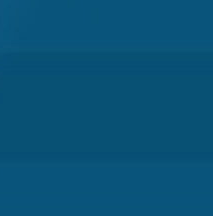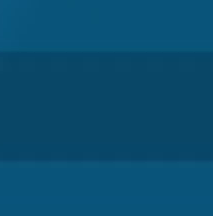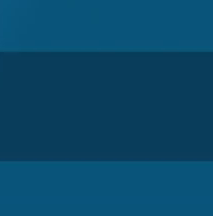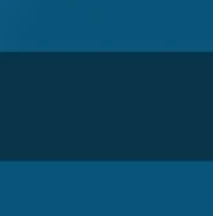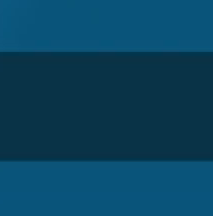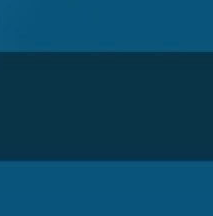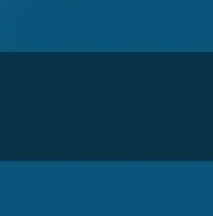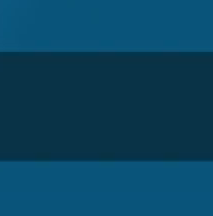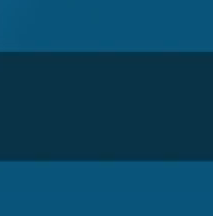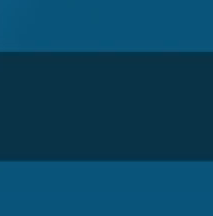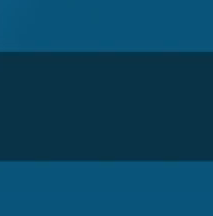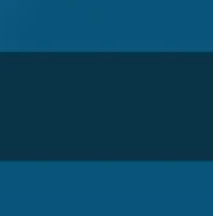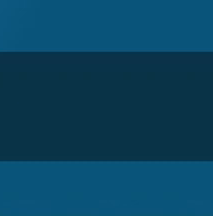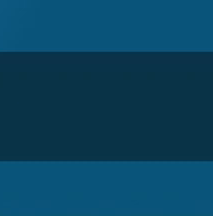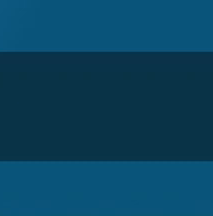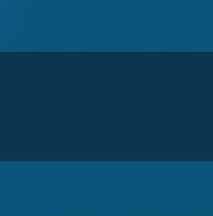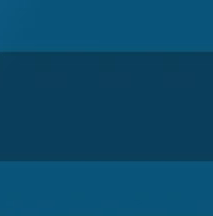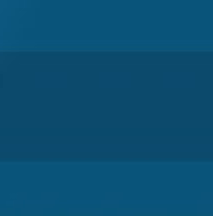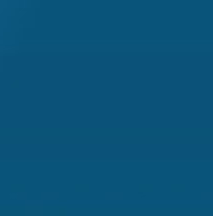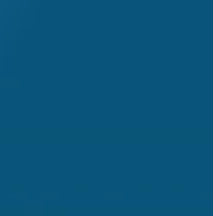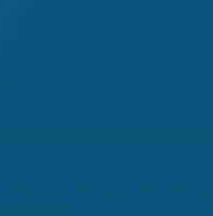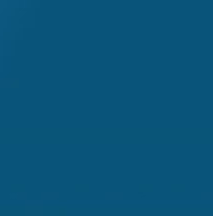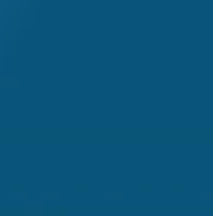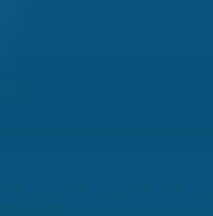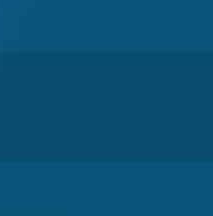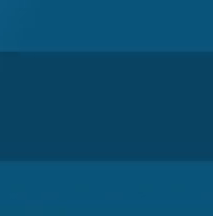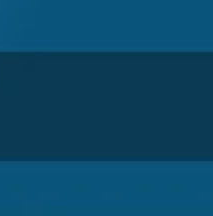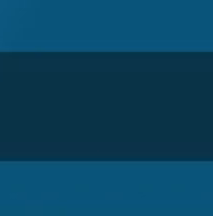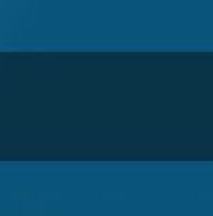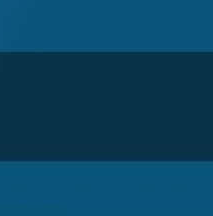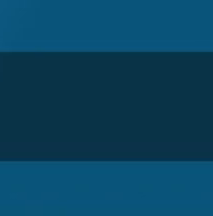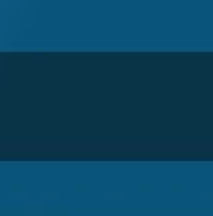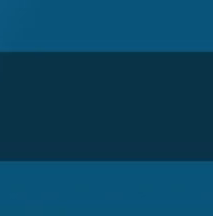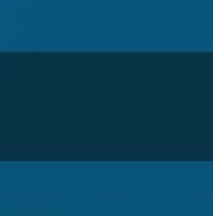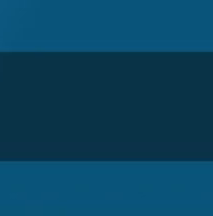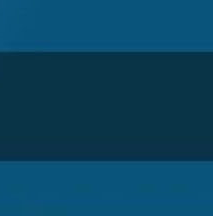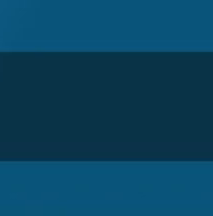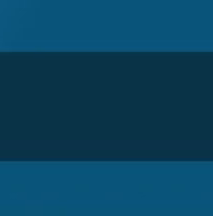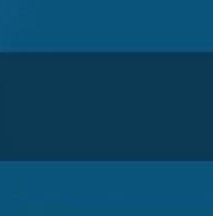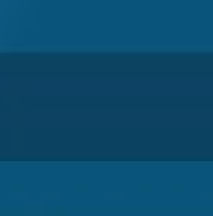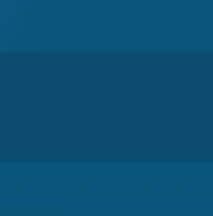Segunda, intérprete. Tercera, proceso.